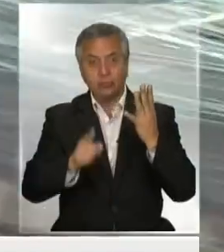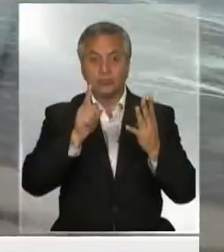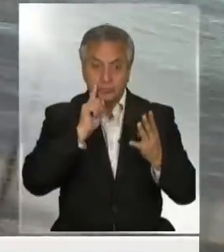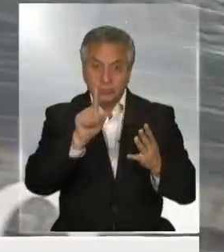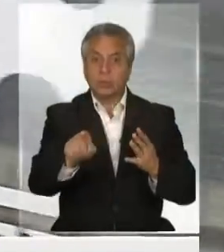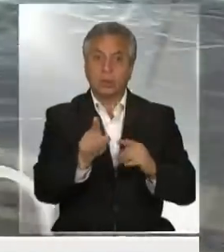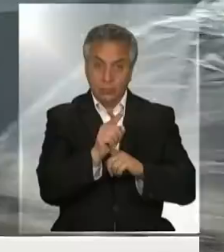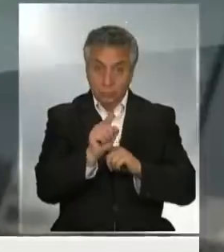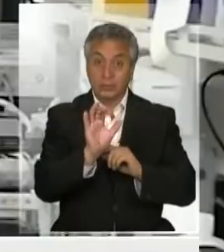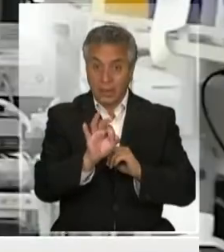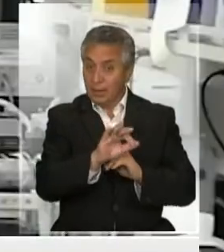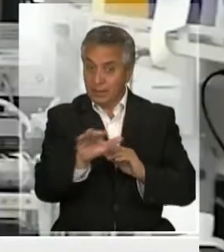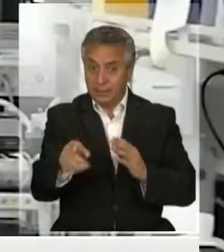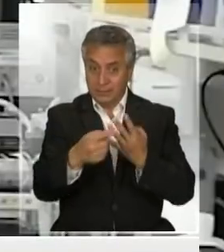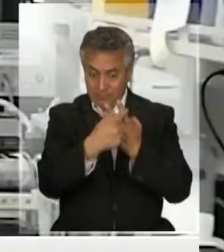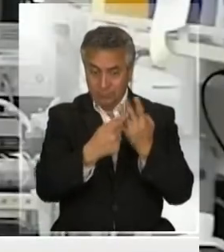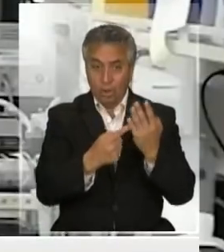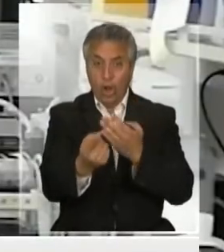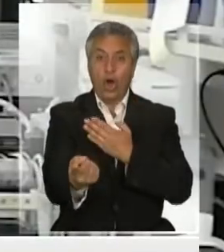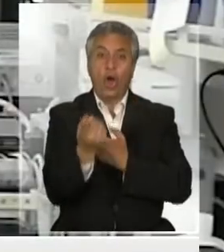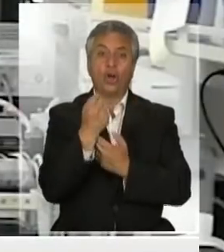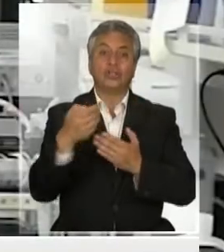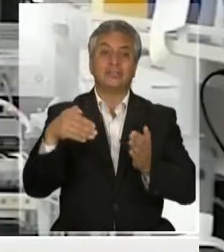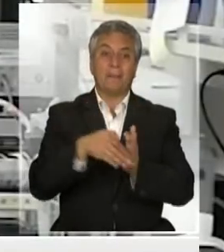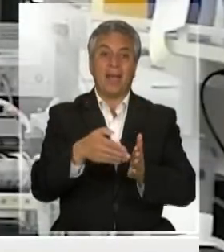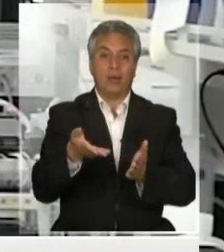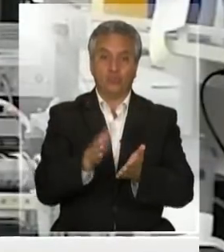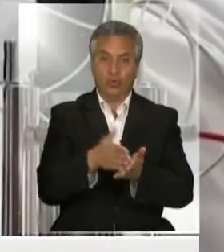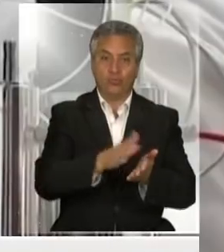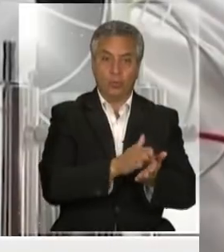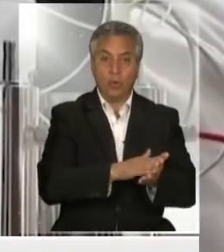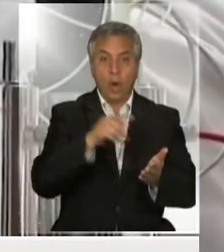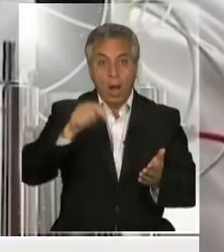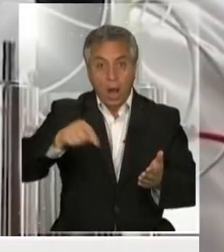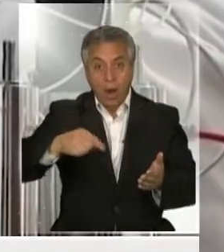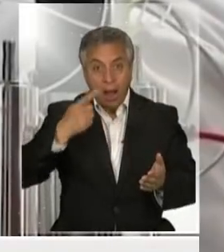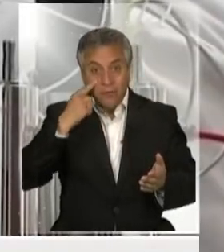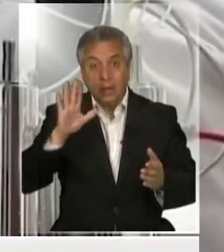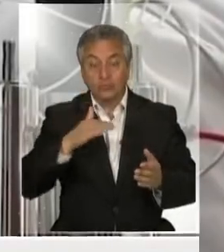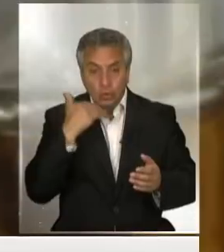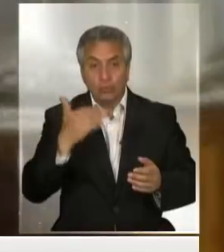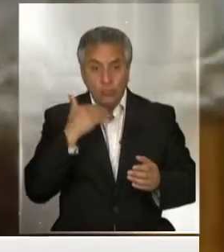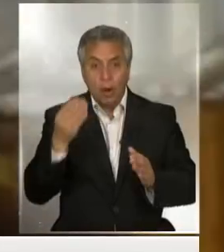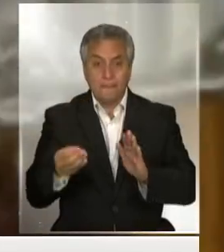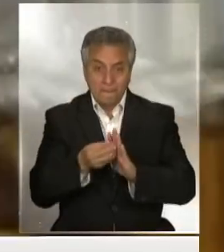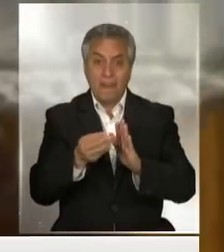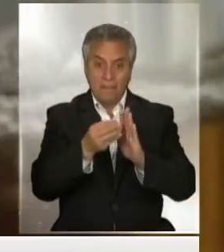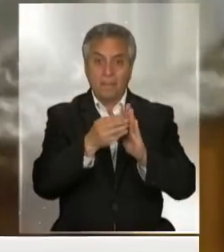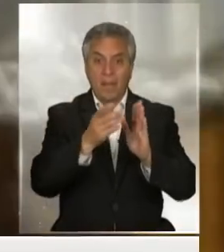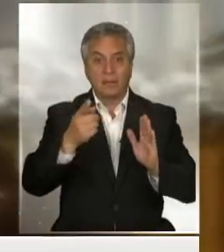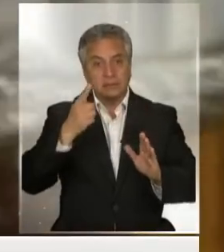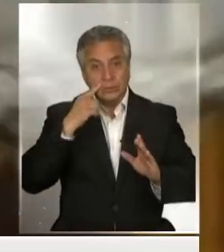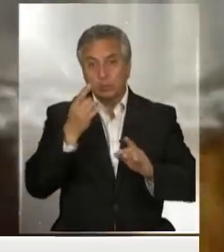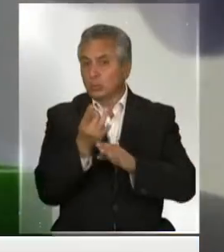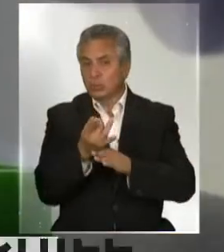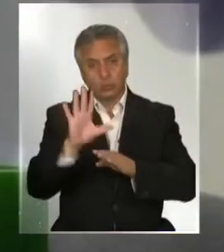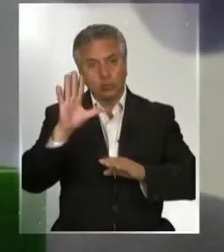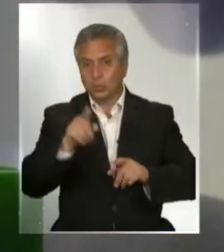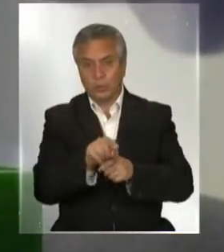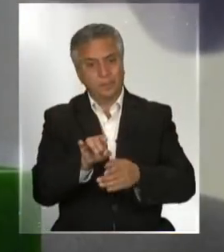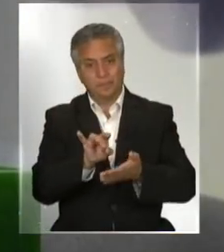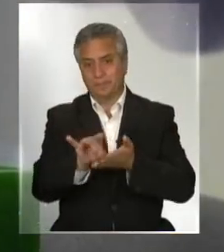11.000 fallecidos. Negros datos que seguirán subiendo hasta que aparezca la vacuna, única solución para derrotar al COVID